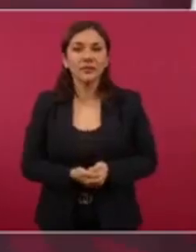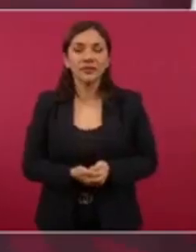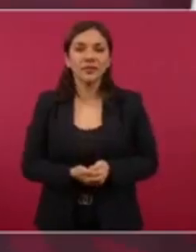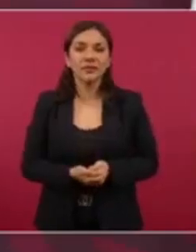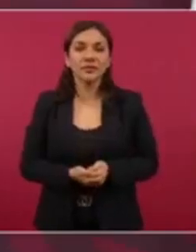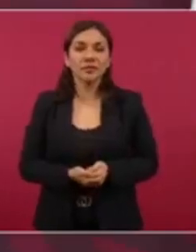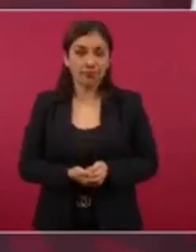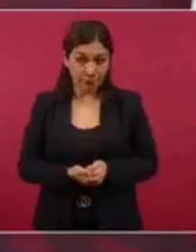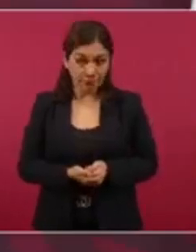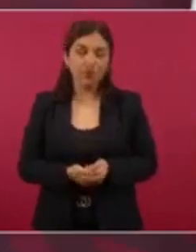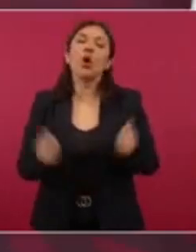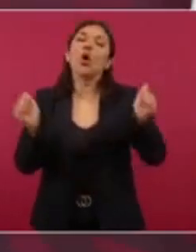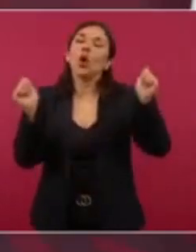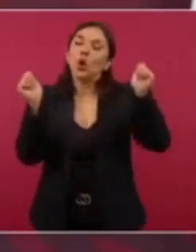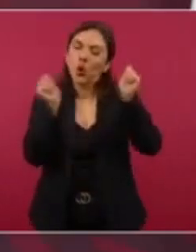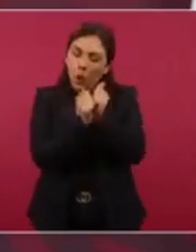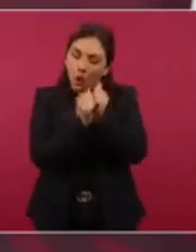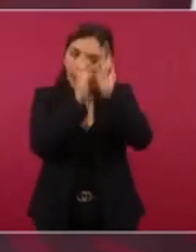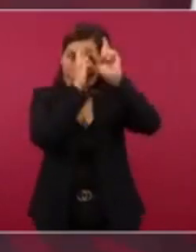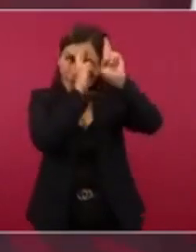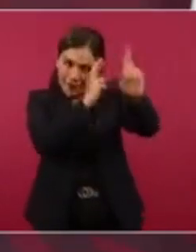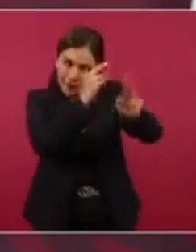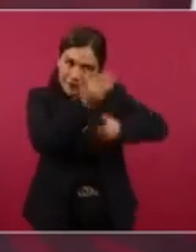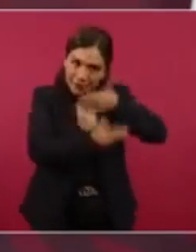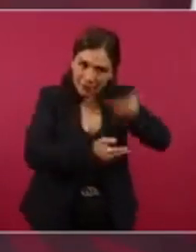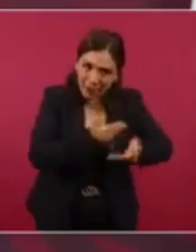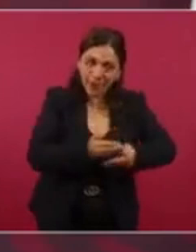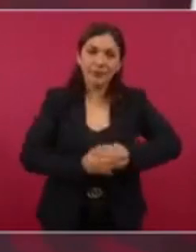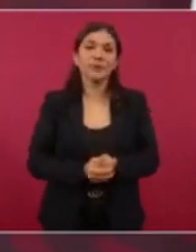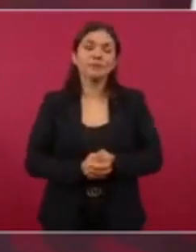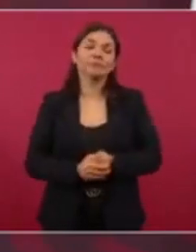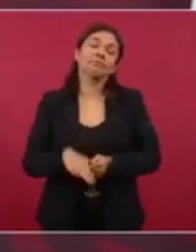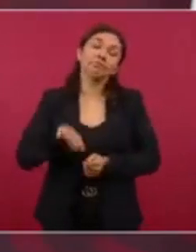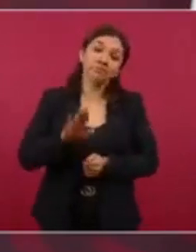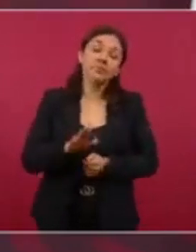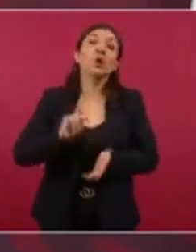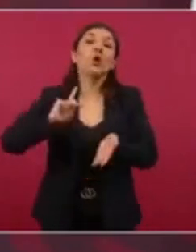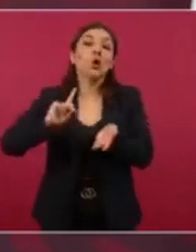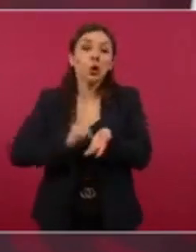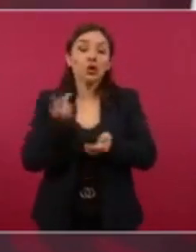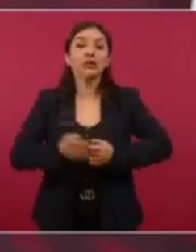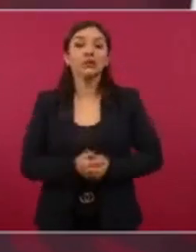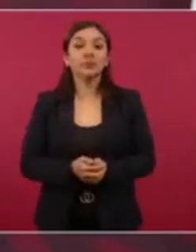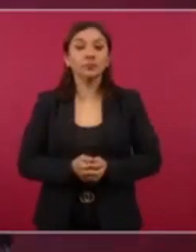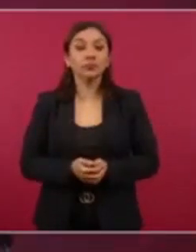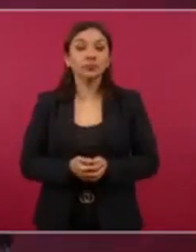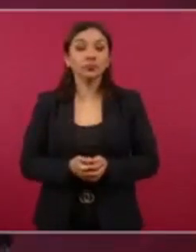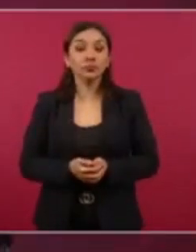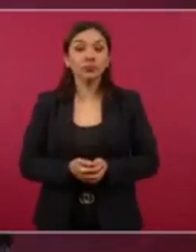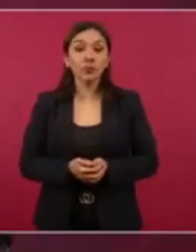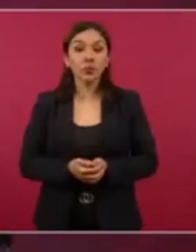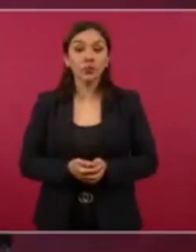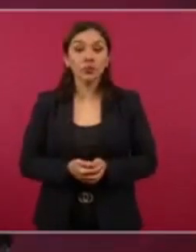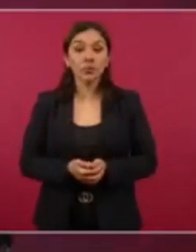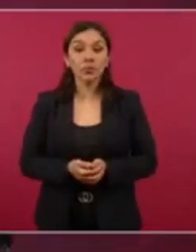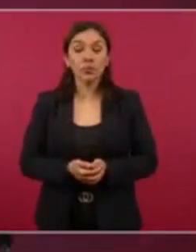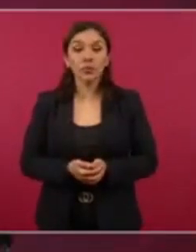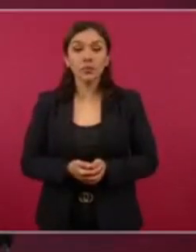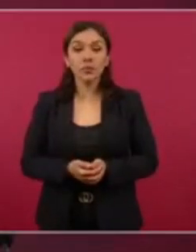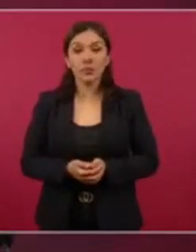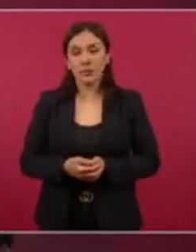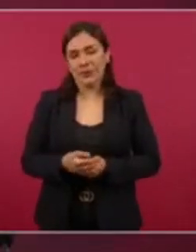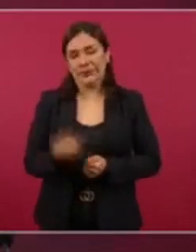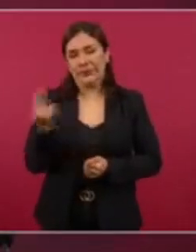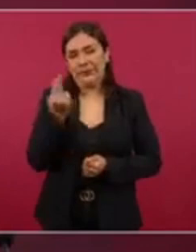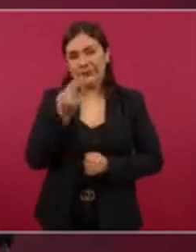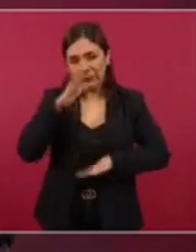con todo respeto y, de nuevo, para que nos